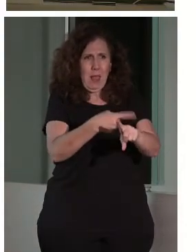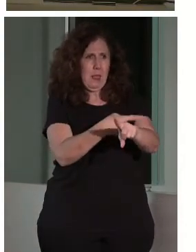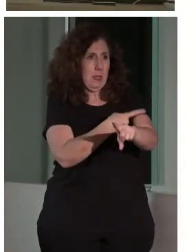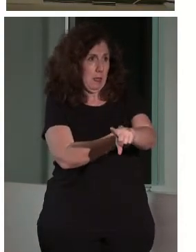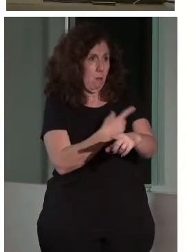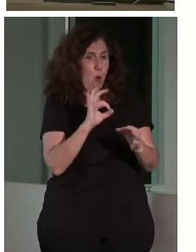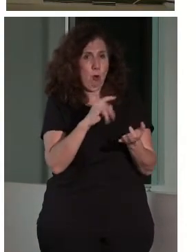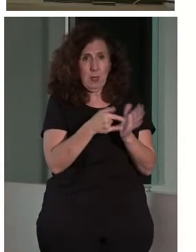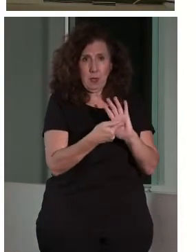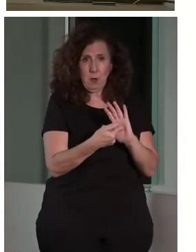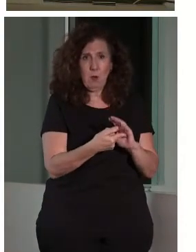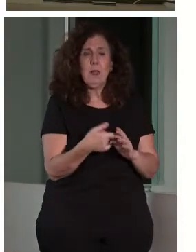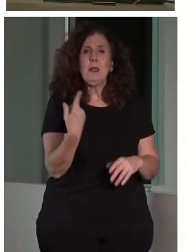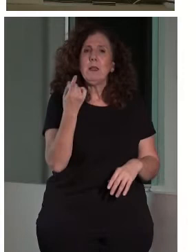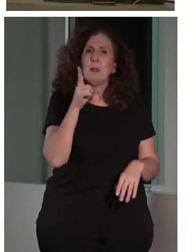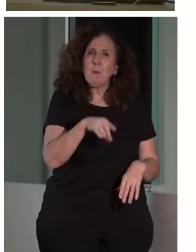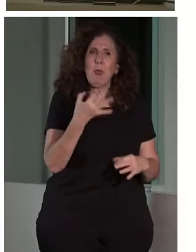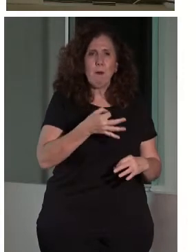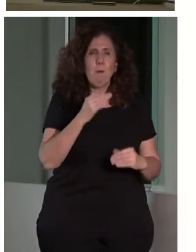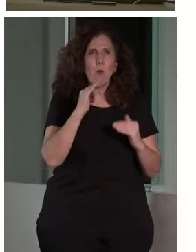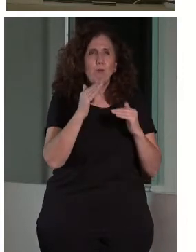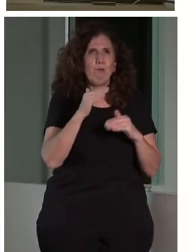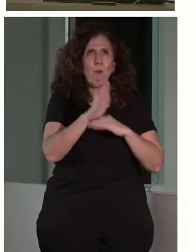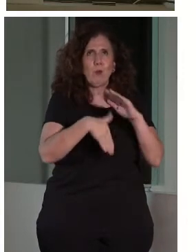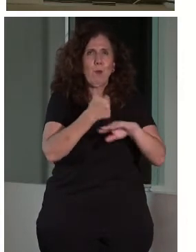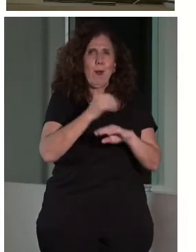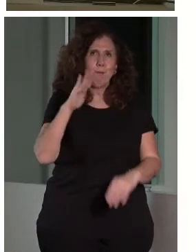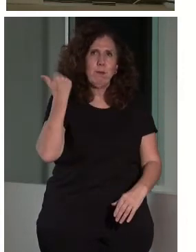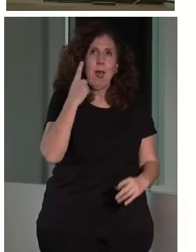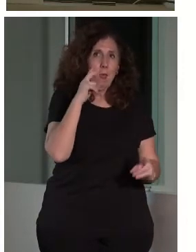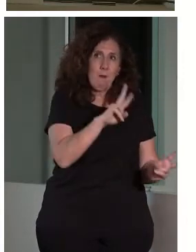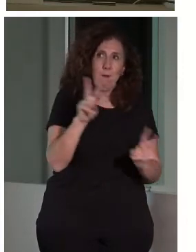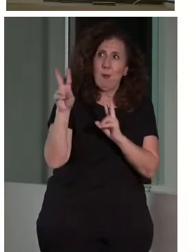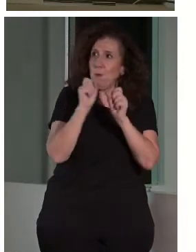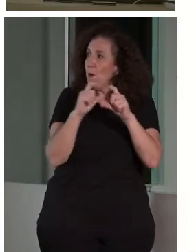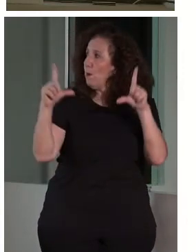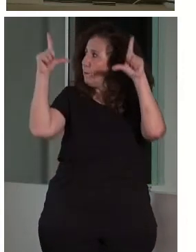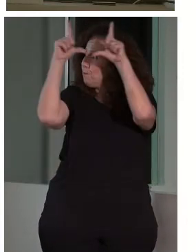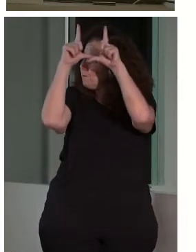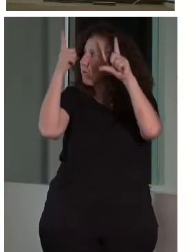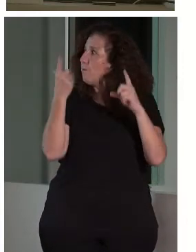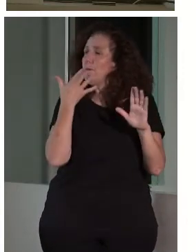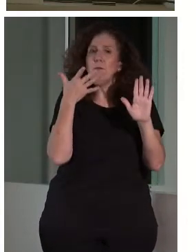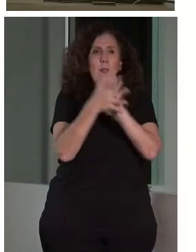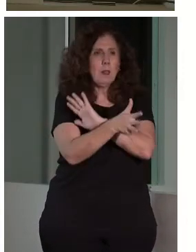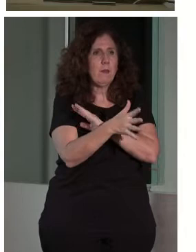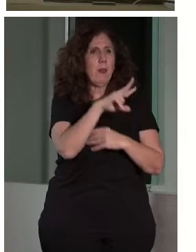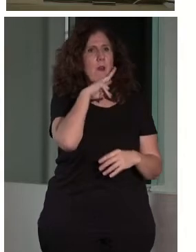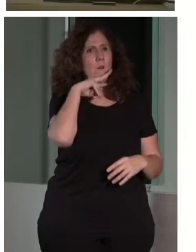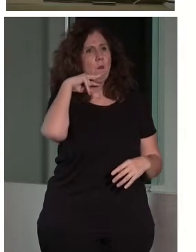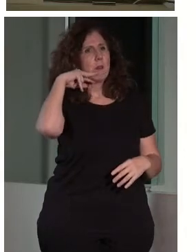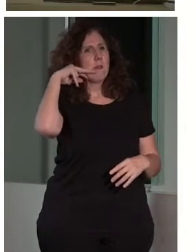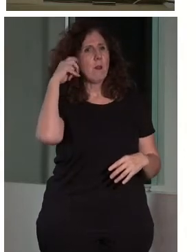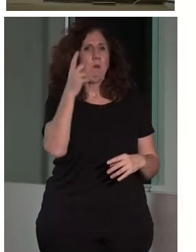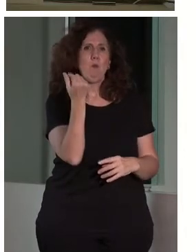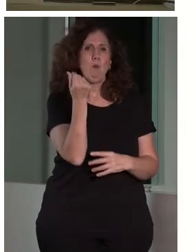Supone también superar ciertos tópicos. Bueno, ahí sale un bocadillo con una leyenda que alguien dice la puesta en valor accesible del patrimonio es más cara. Y